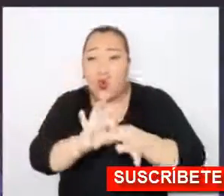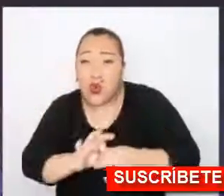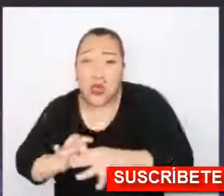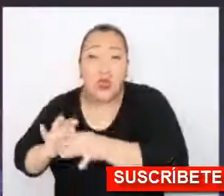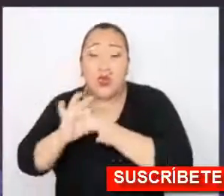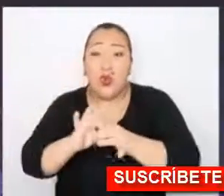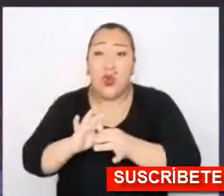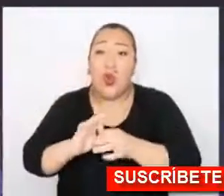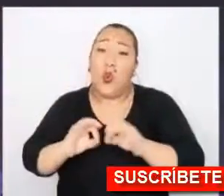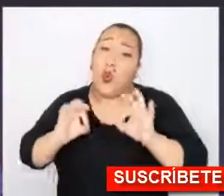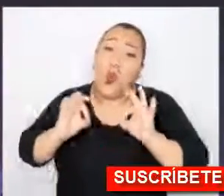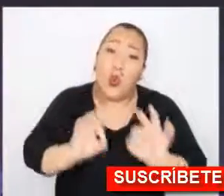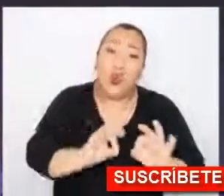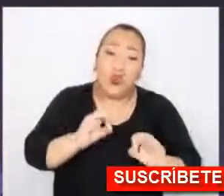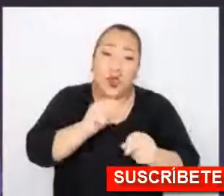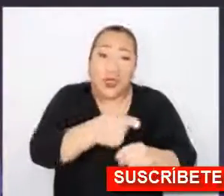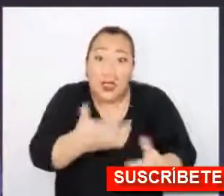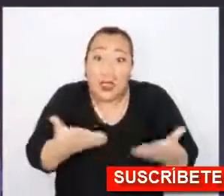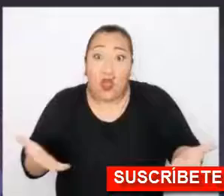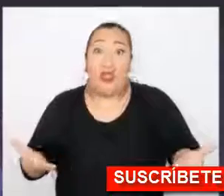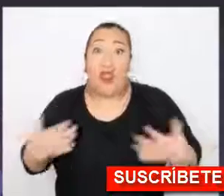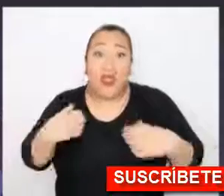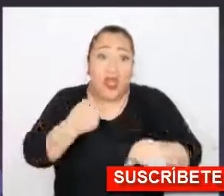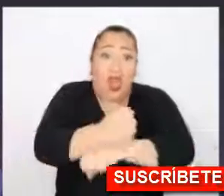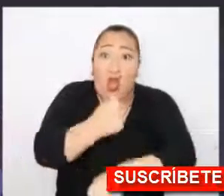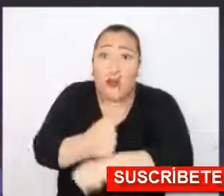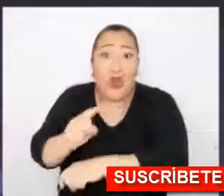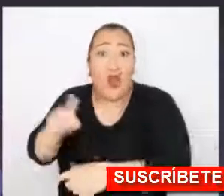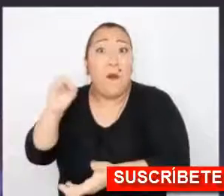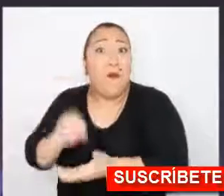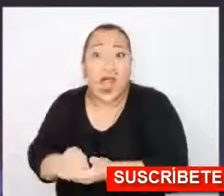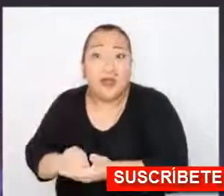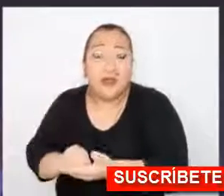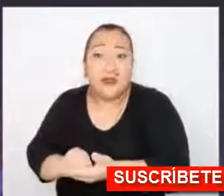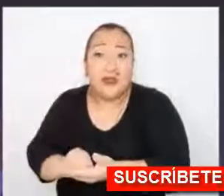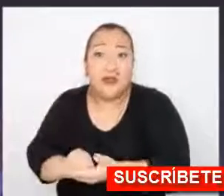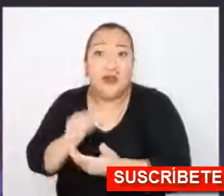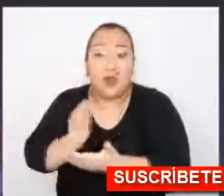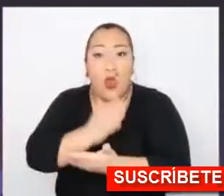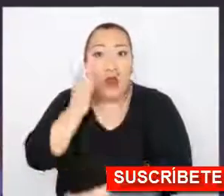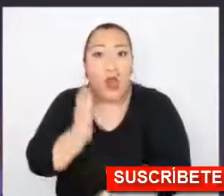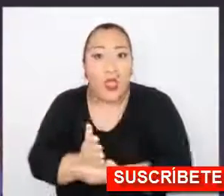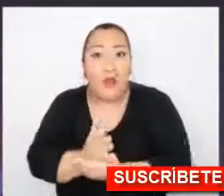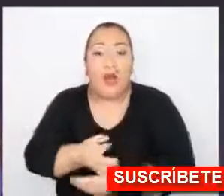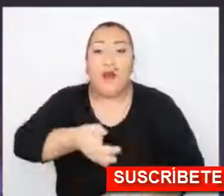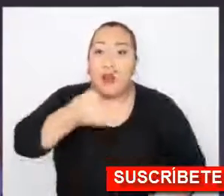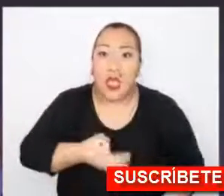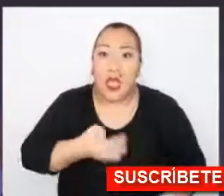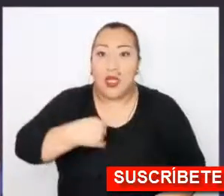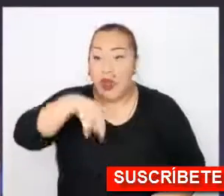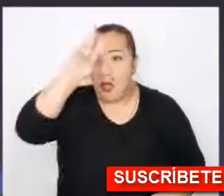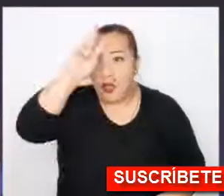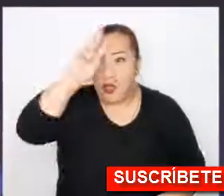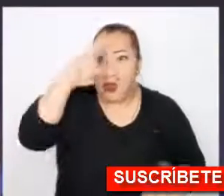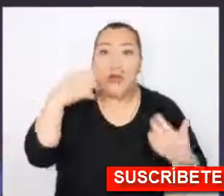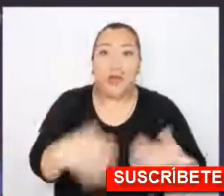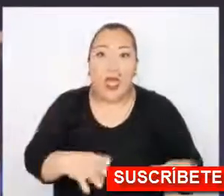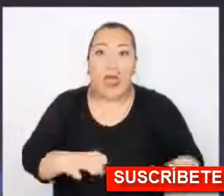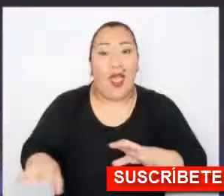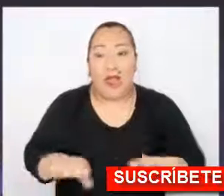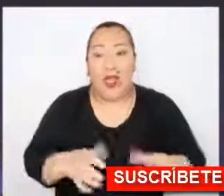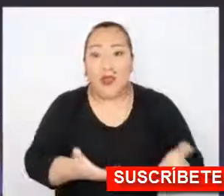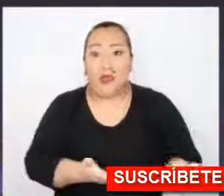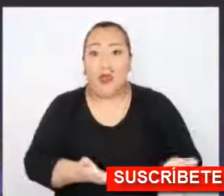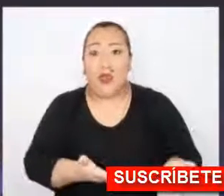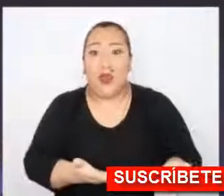unir al país a partir precisamente de estas convicciones, a partir precisamente de estas construcciones que el